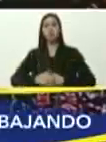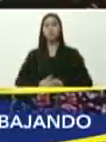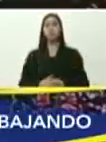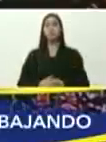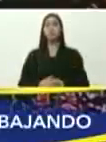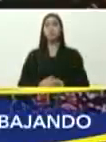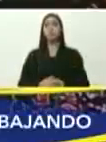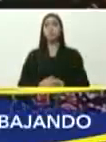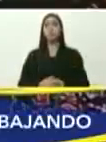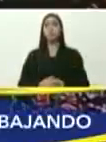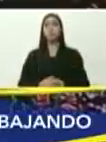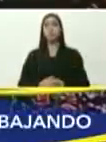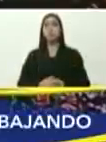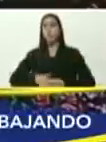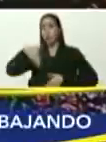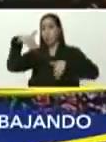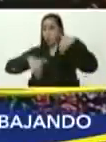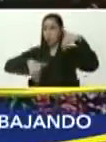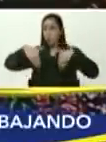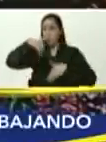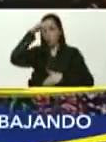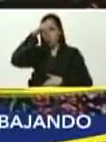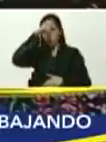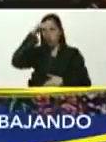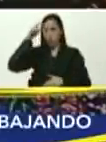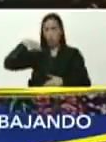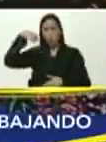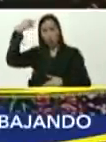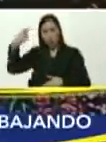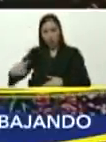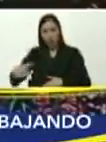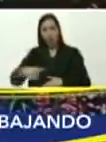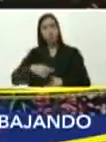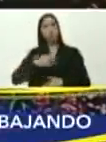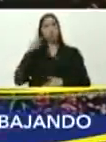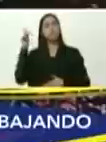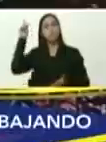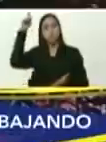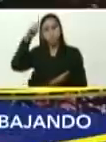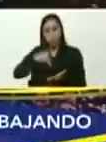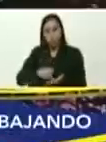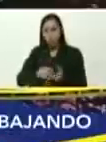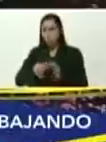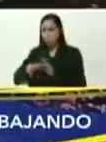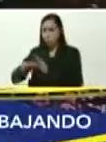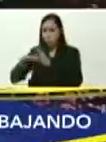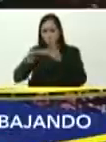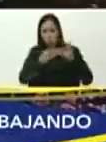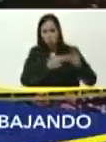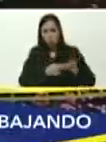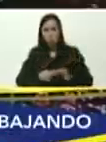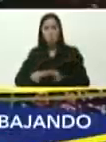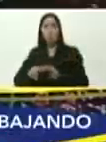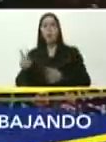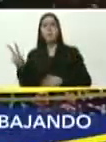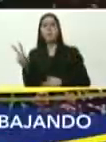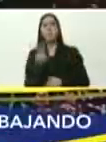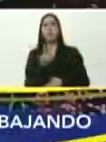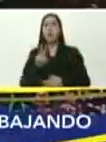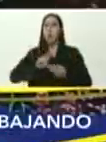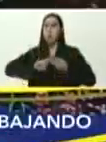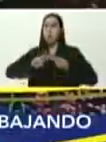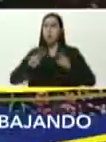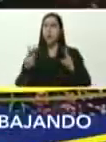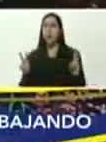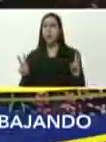vamos a votar, el próximo domingo, vamos a votar, por la reunificación, de Venezuela, por la paz,